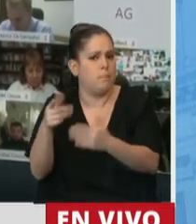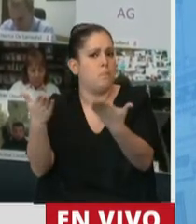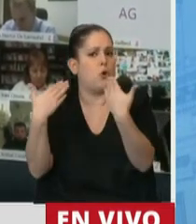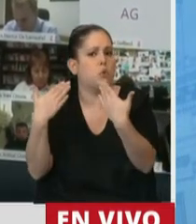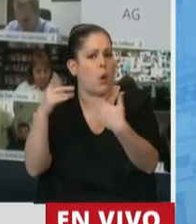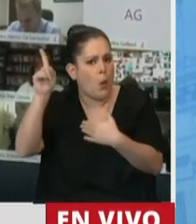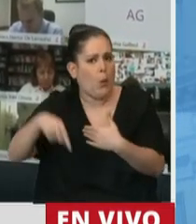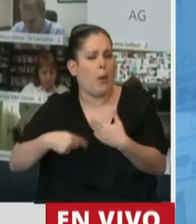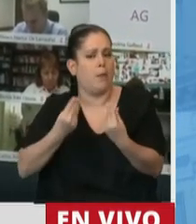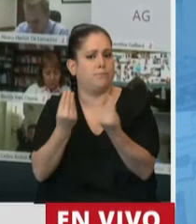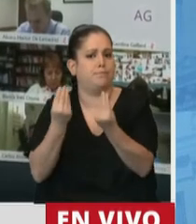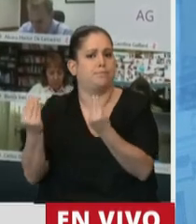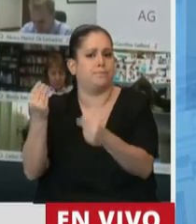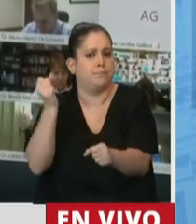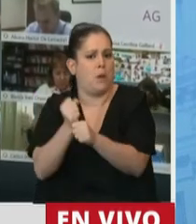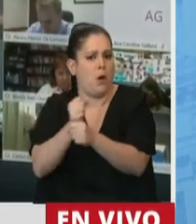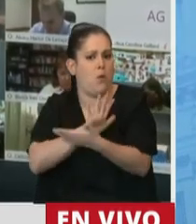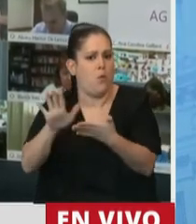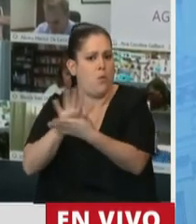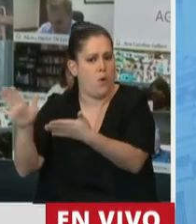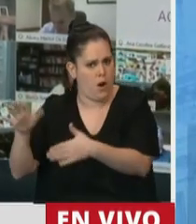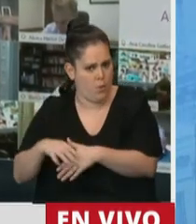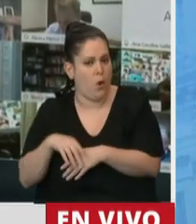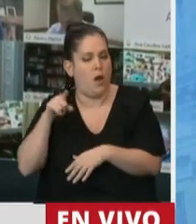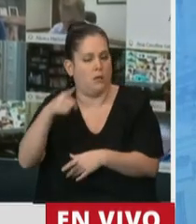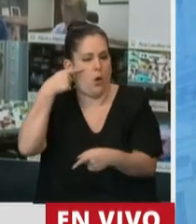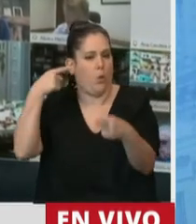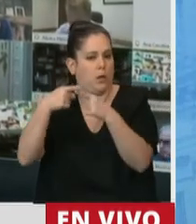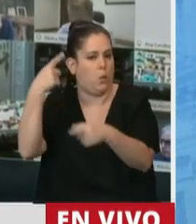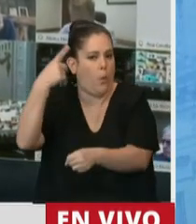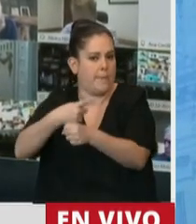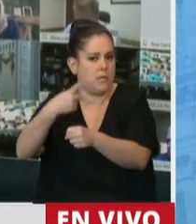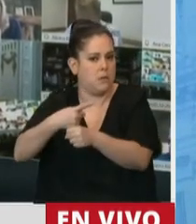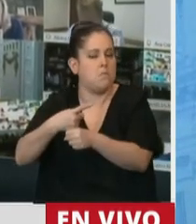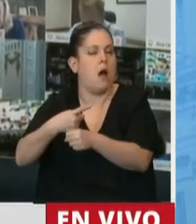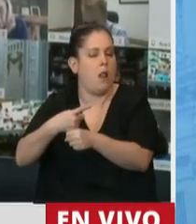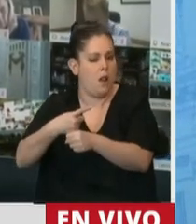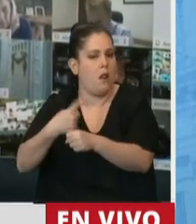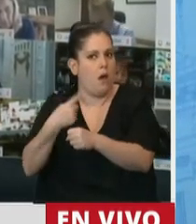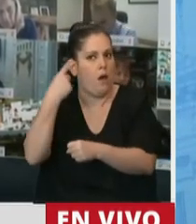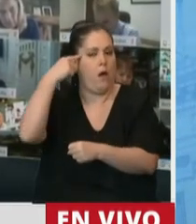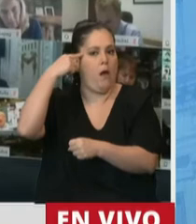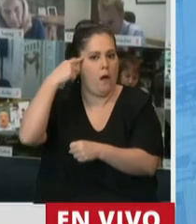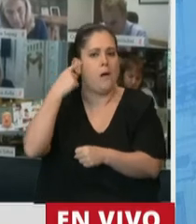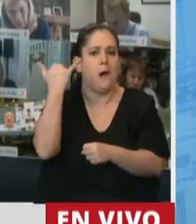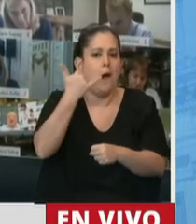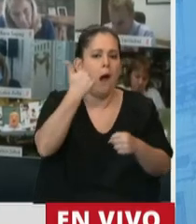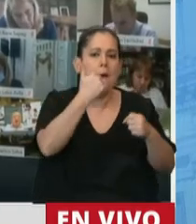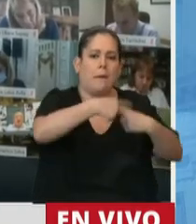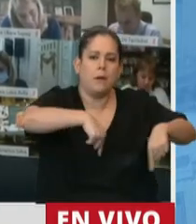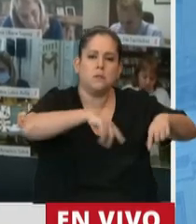generar empleo, es una de las herramientas, uno de los objetivos centrales que nos guió a dejar en muchos casos de lado